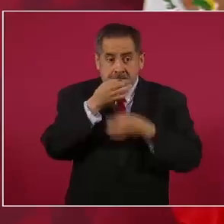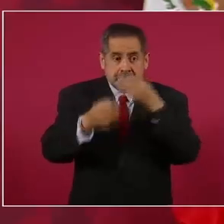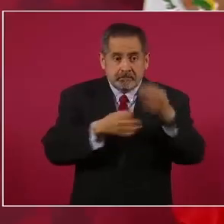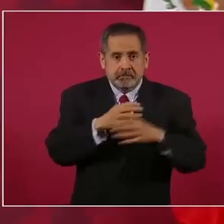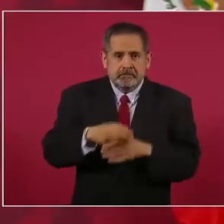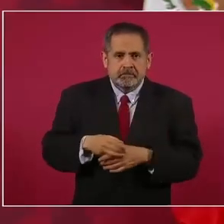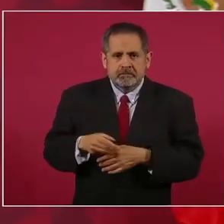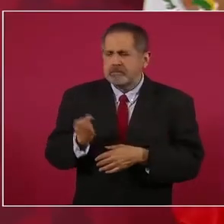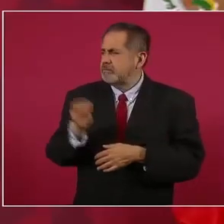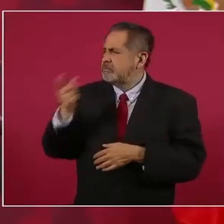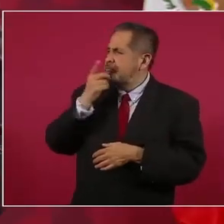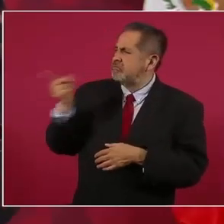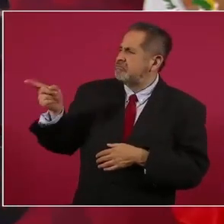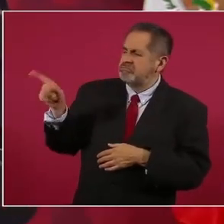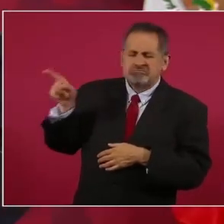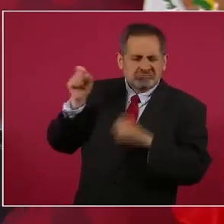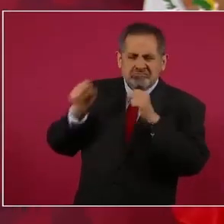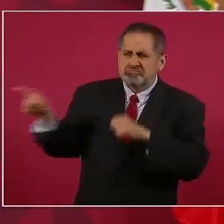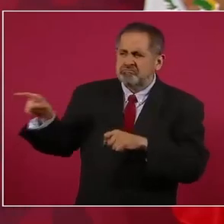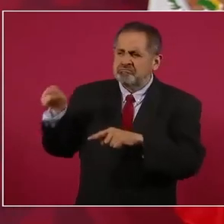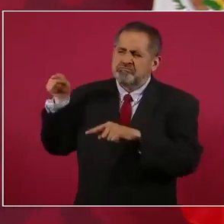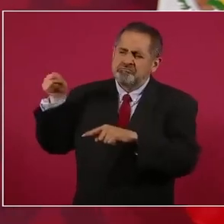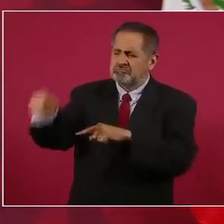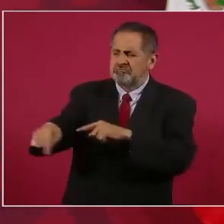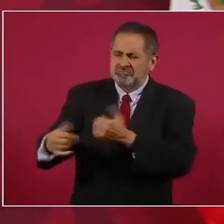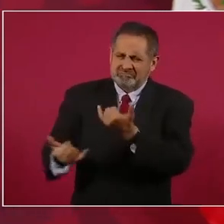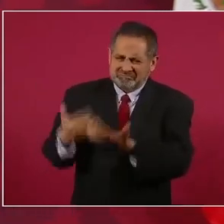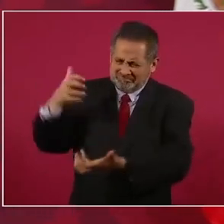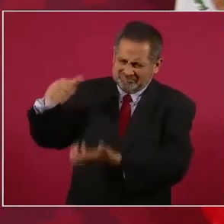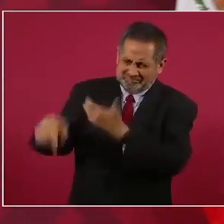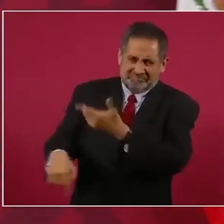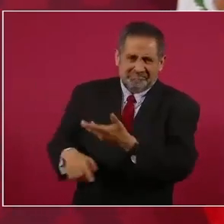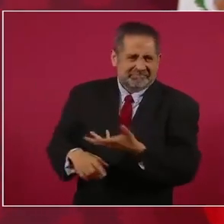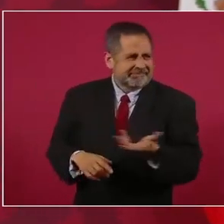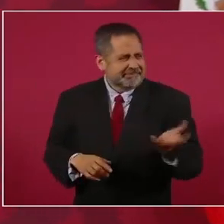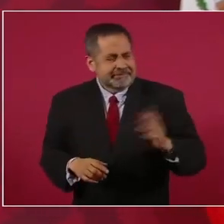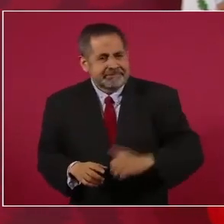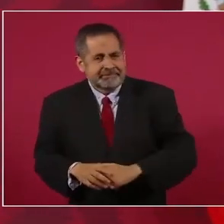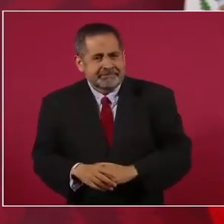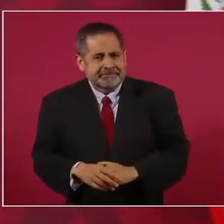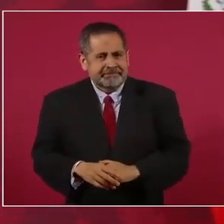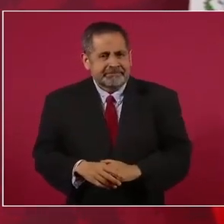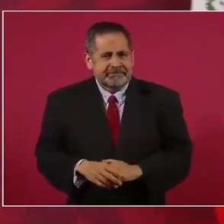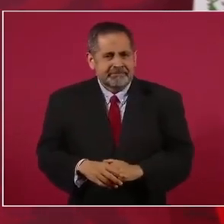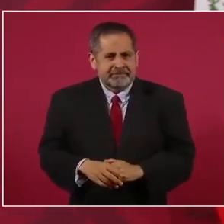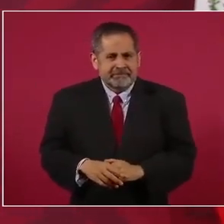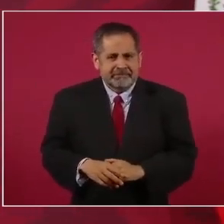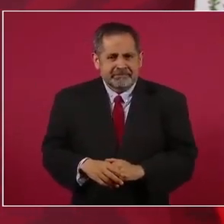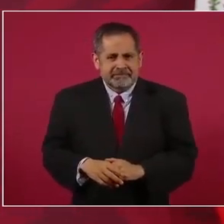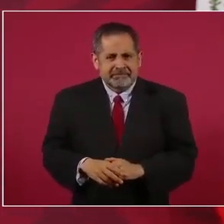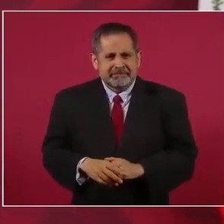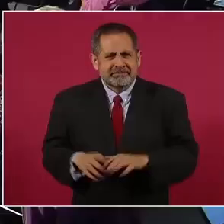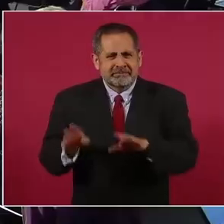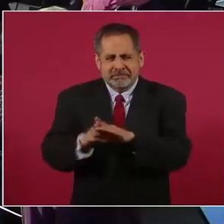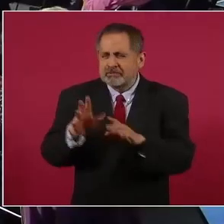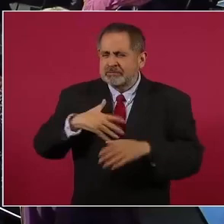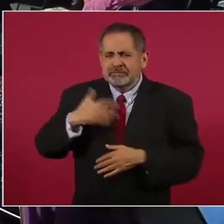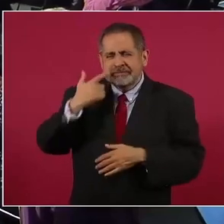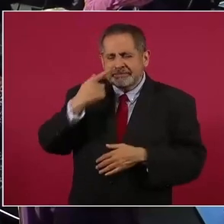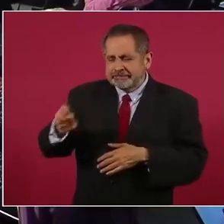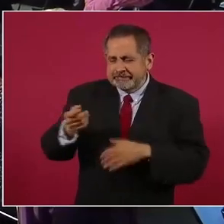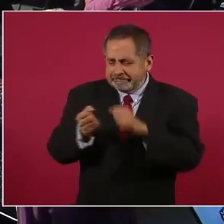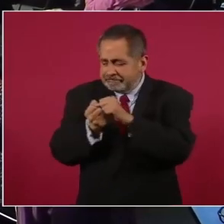infierno. Yo a veces digo, nada más por eso me gustaría ir al infierno para ver cuántos